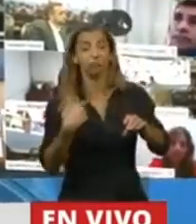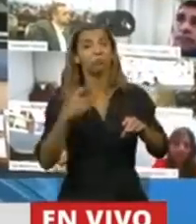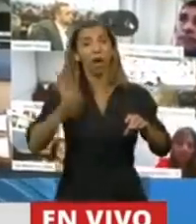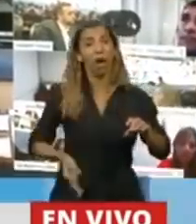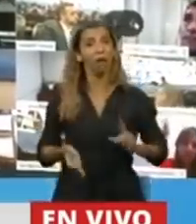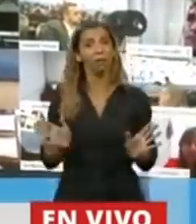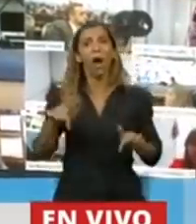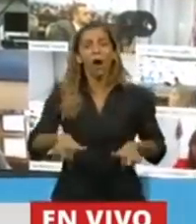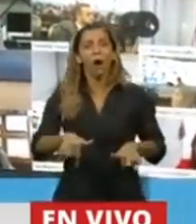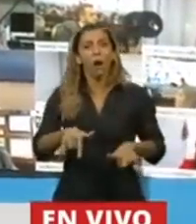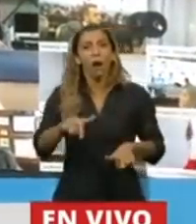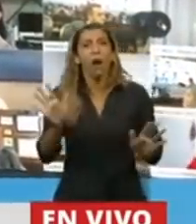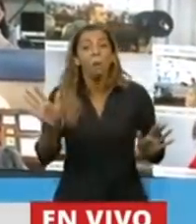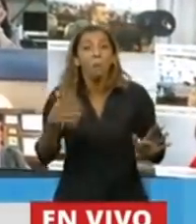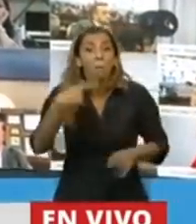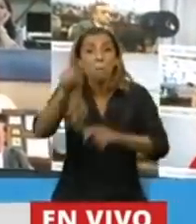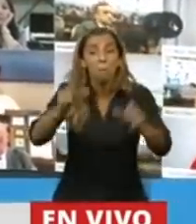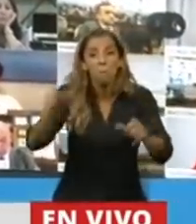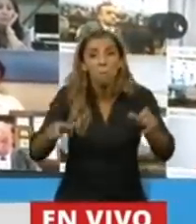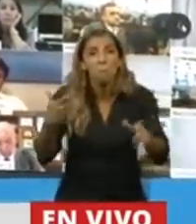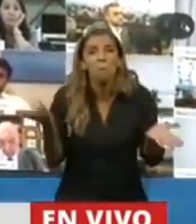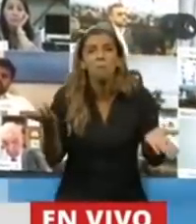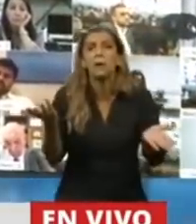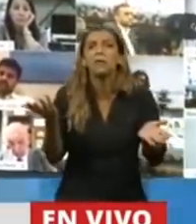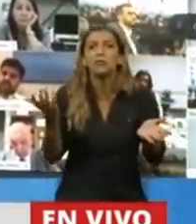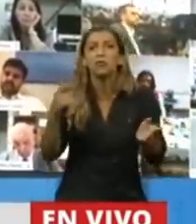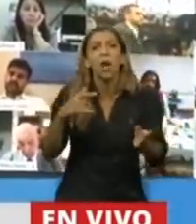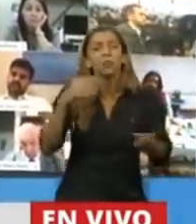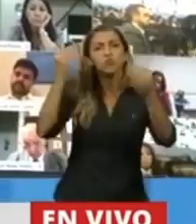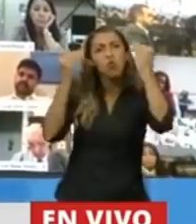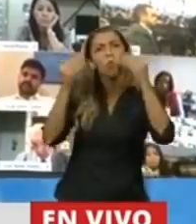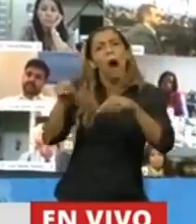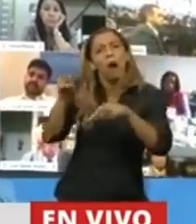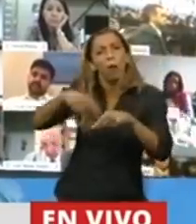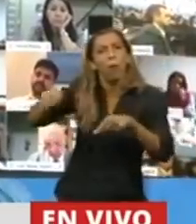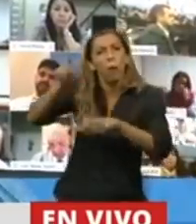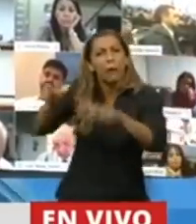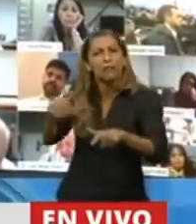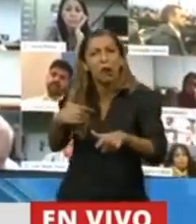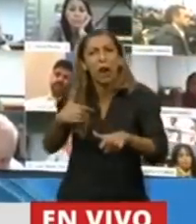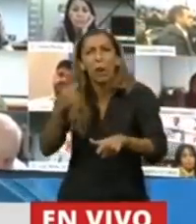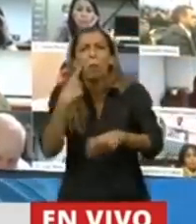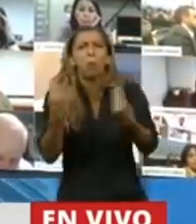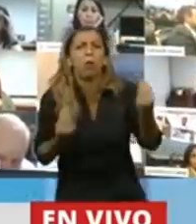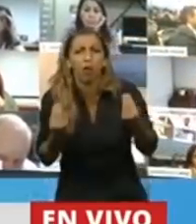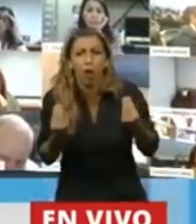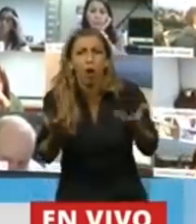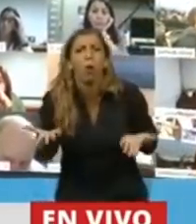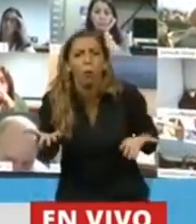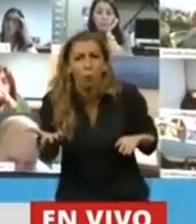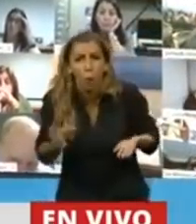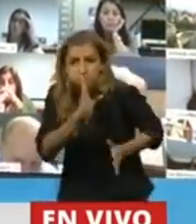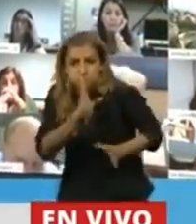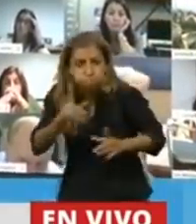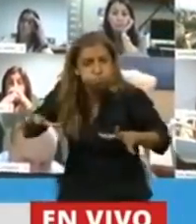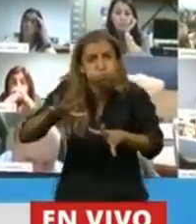mucha gente que nunca le preocupó como vivían millones de argentinos y argentinas, se entraron a preocupar que no podían hacer cuarentena por cómo